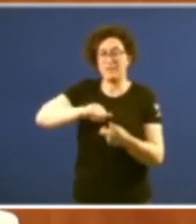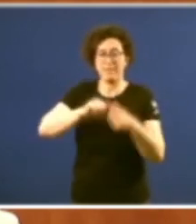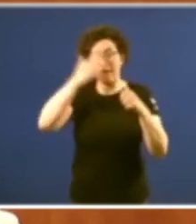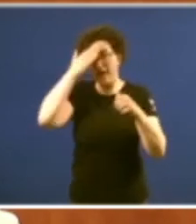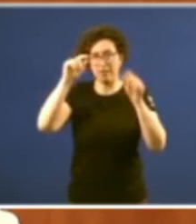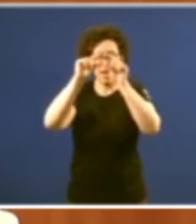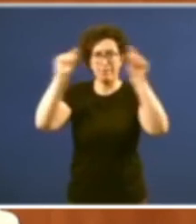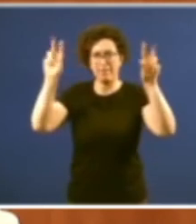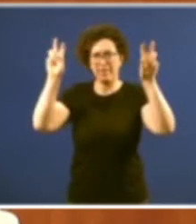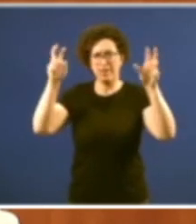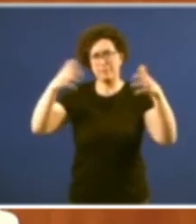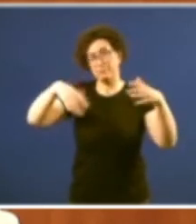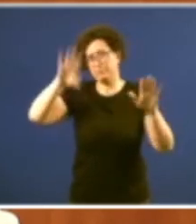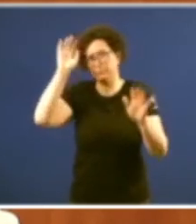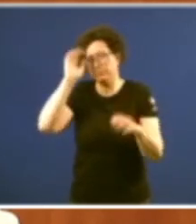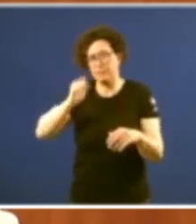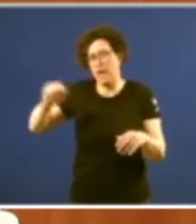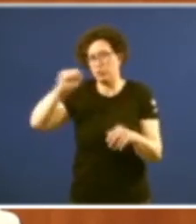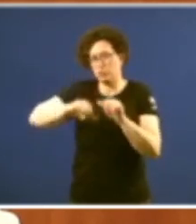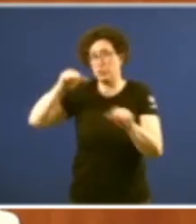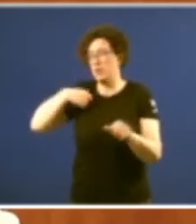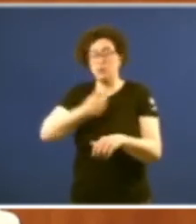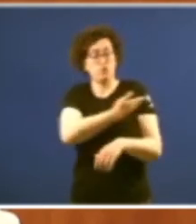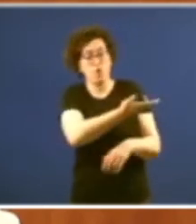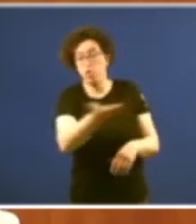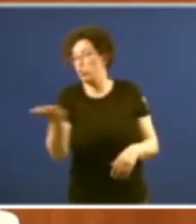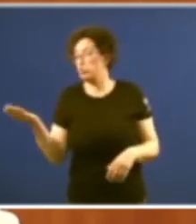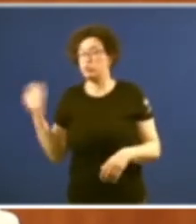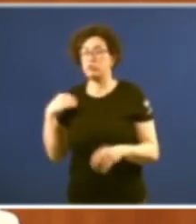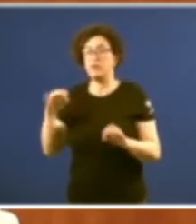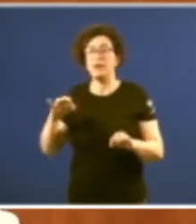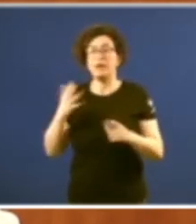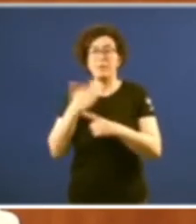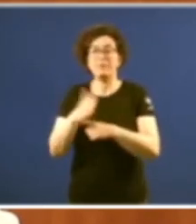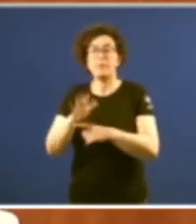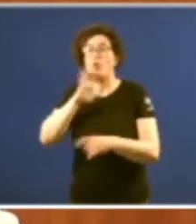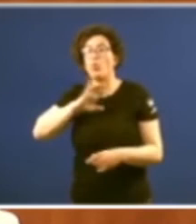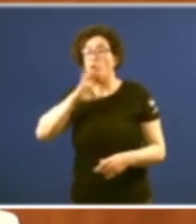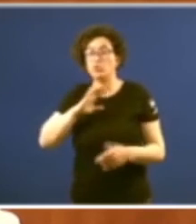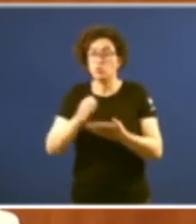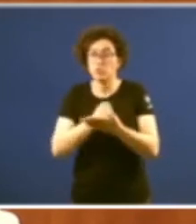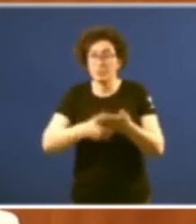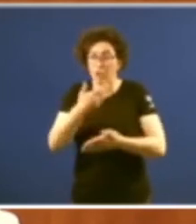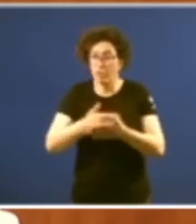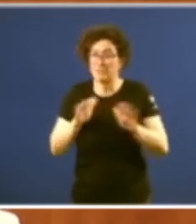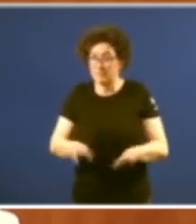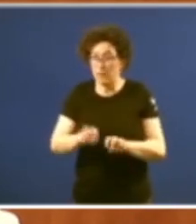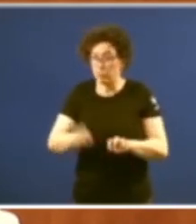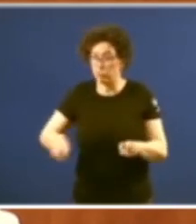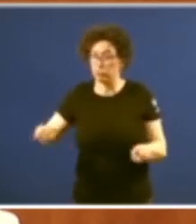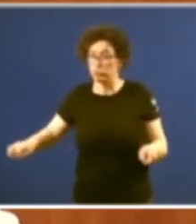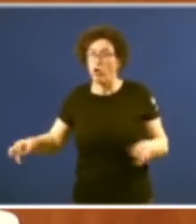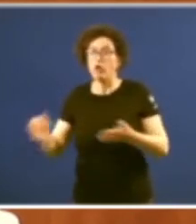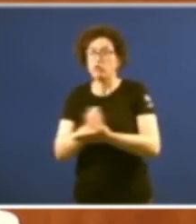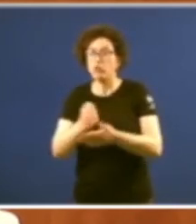centenarias que todos nós os que estamos aquí representamos porque é moi curioso pero todos os periódicos que estamos aquí representando temos